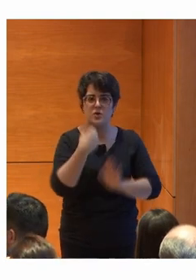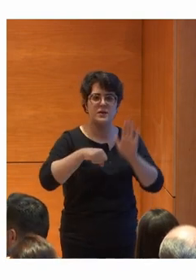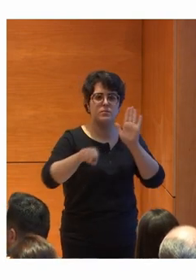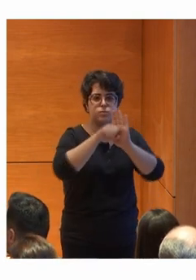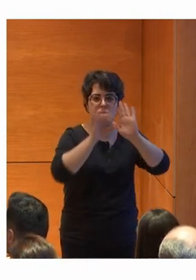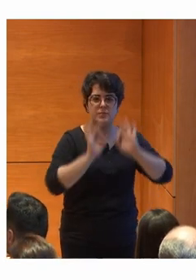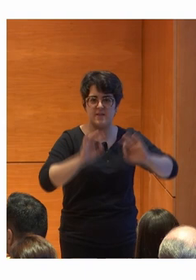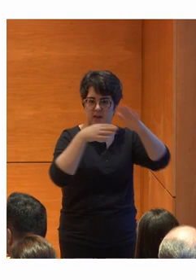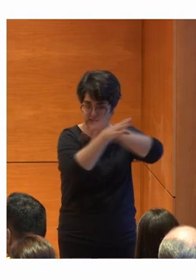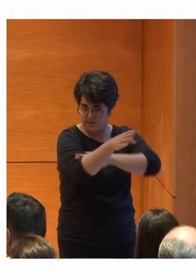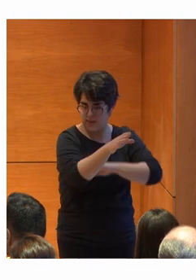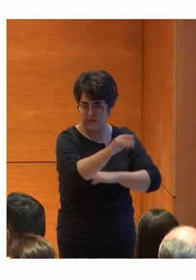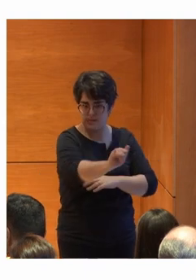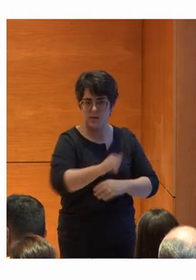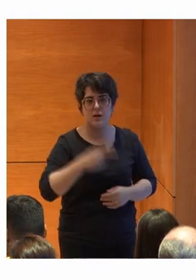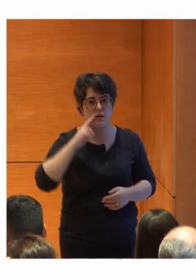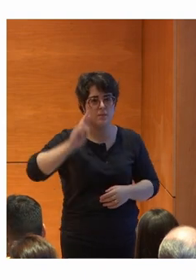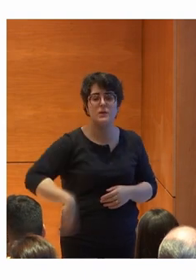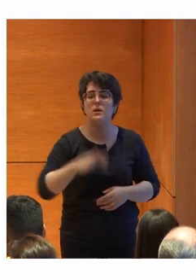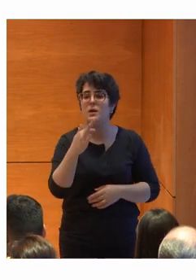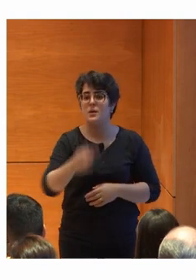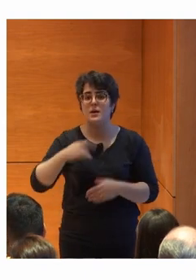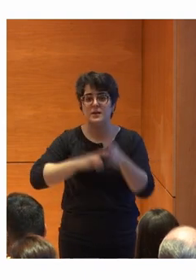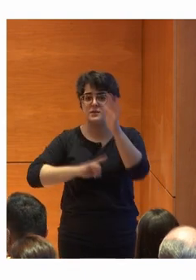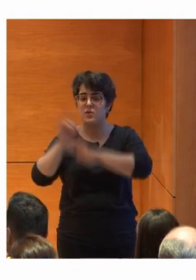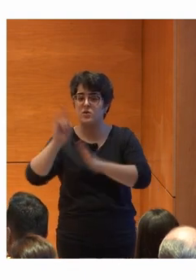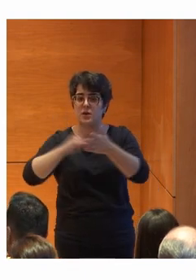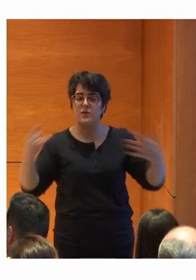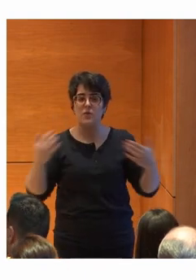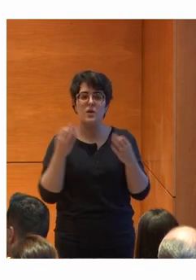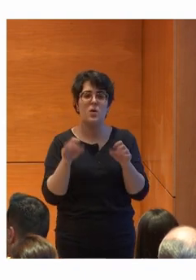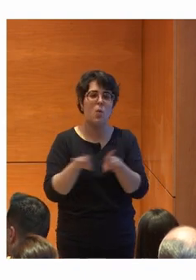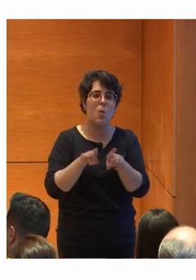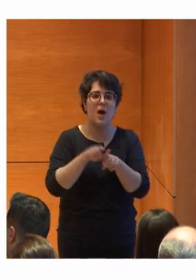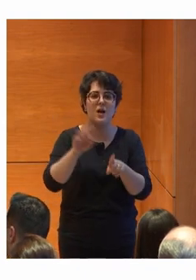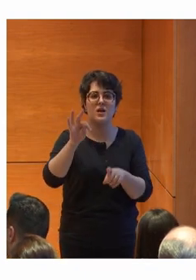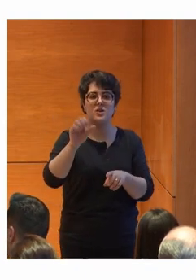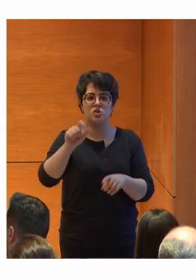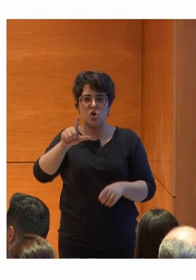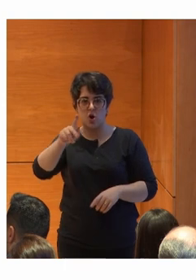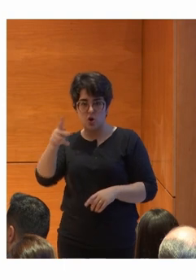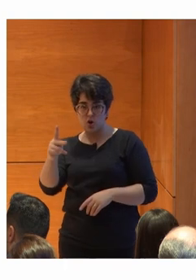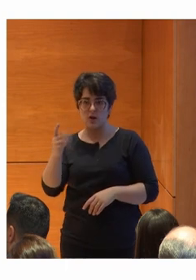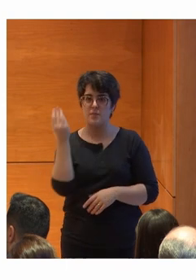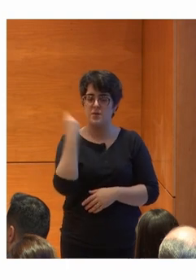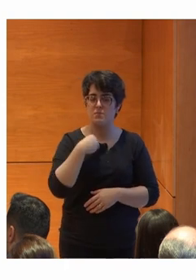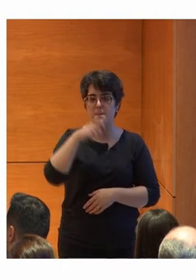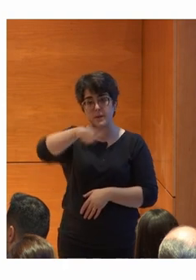accesibilidad o desarrollos tecnológicos como TOLC que han permitido a las personas